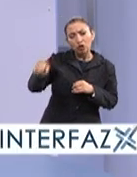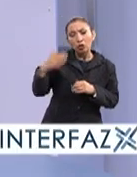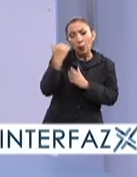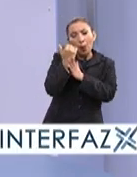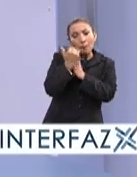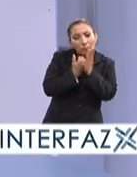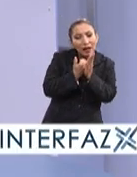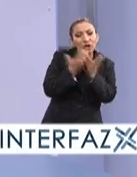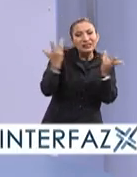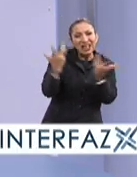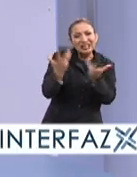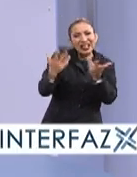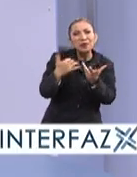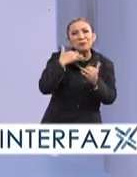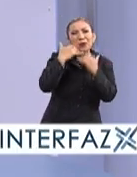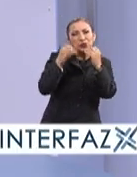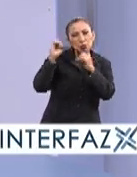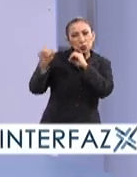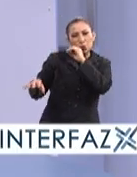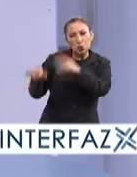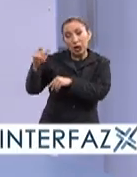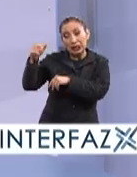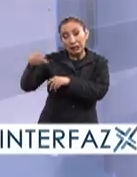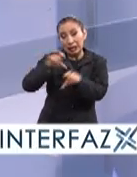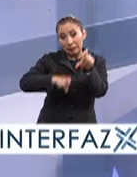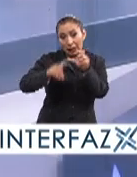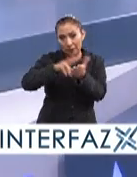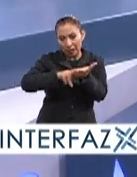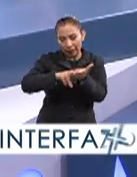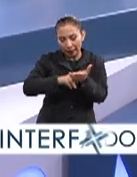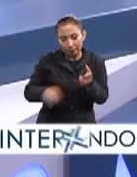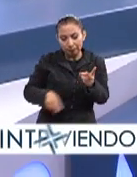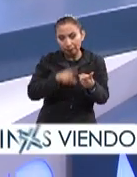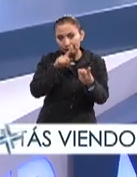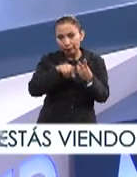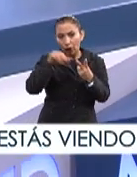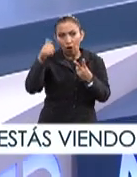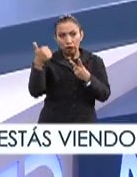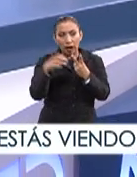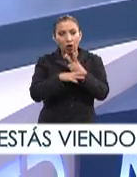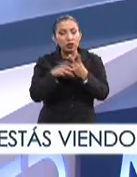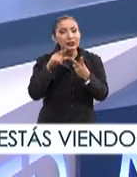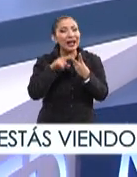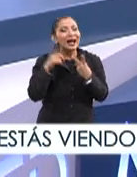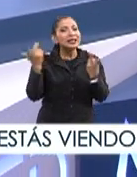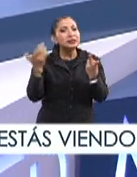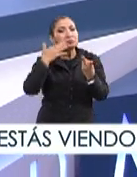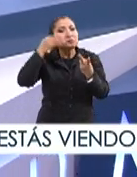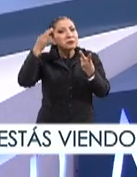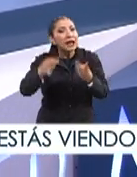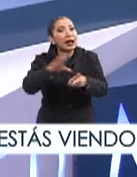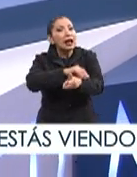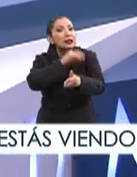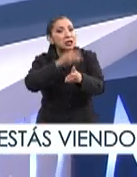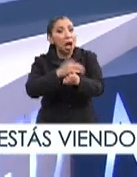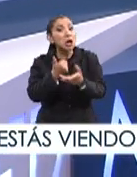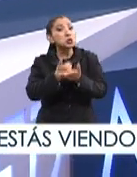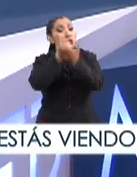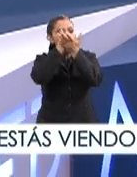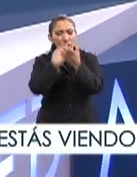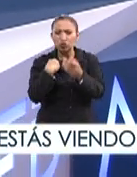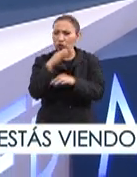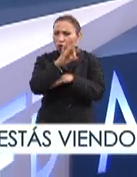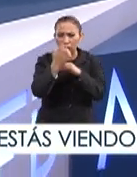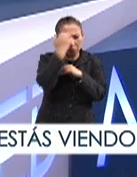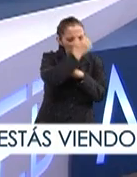disminución de la generación de residuos, que es un pilar de la química verde. El siguiente aspecto importante es la eficiencia energética. Nosotros